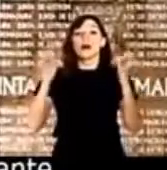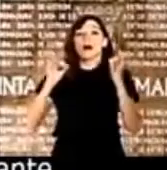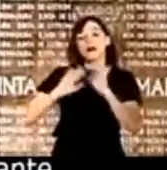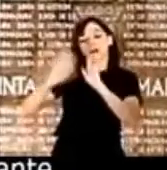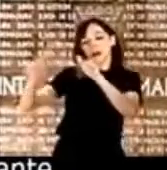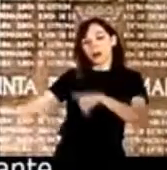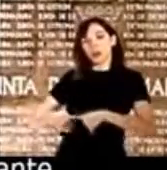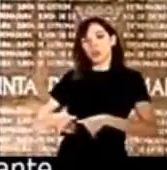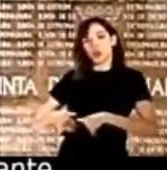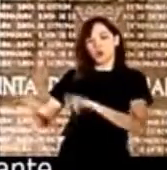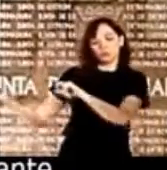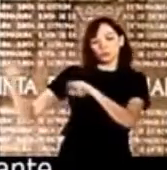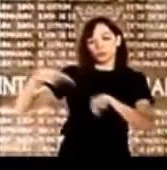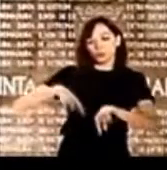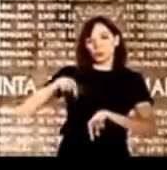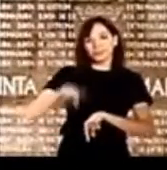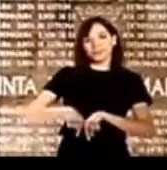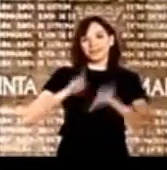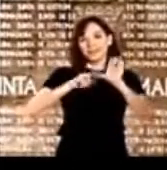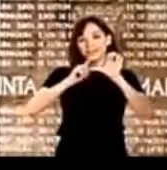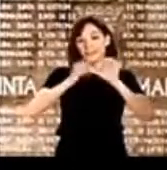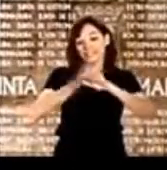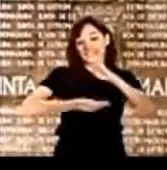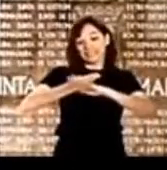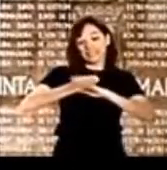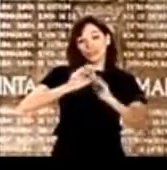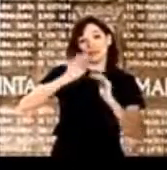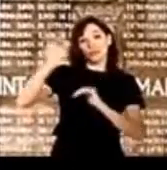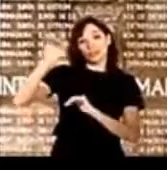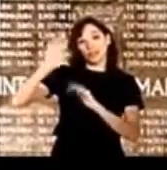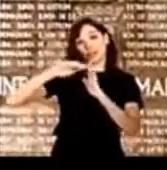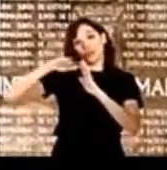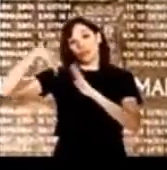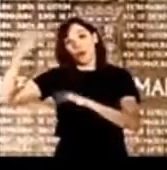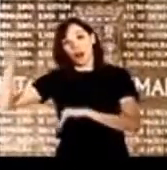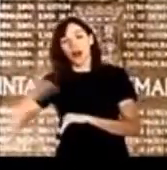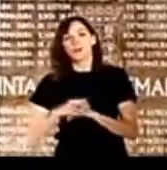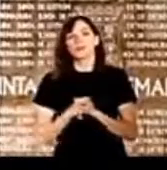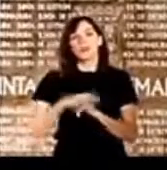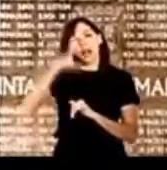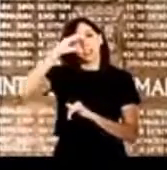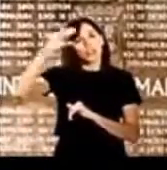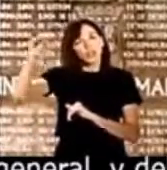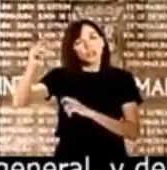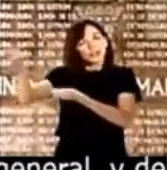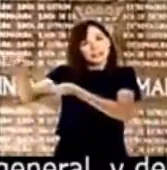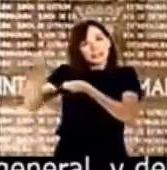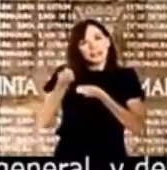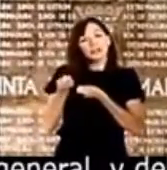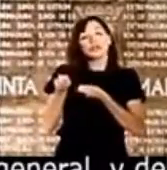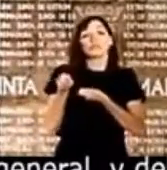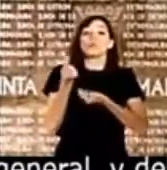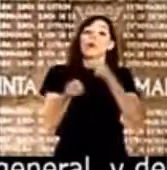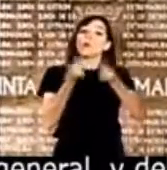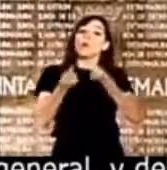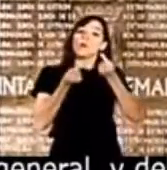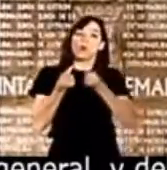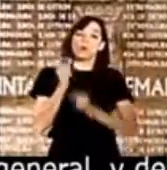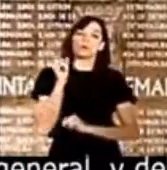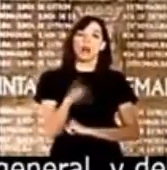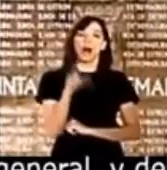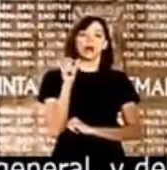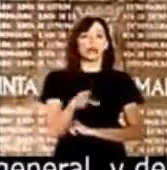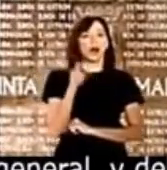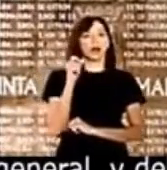El retorno de los extremeños en el exterior en general y del talento en particular está siendo una constante y una prioridad de las